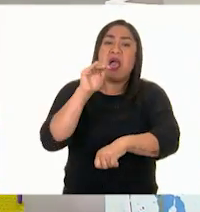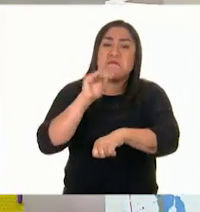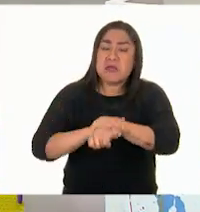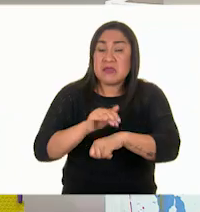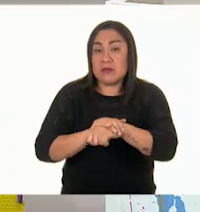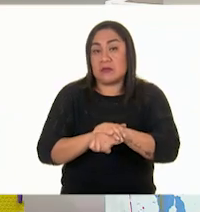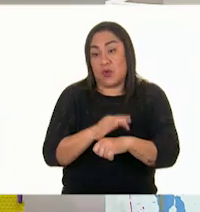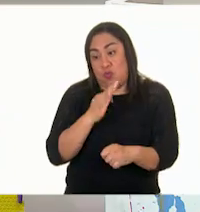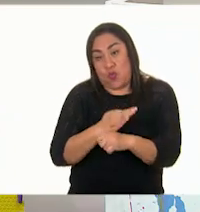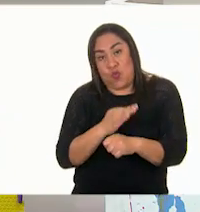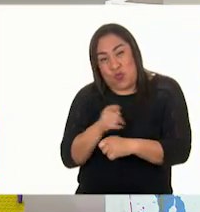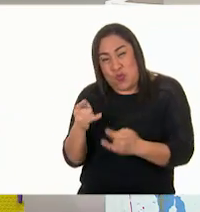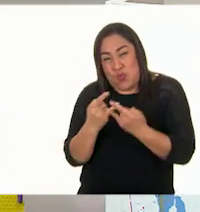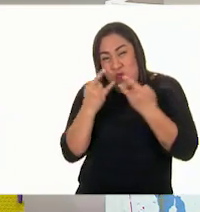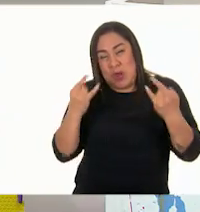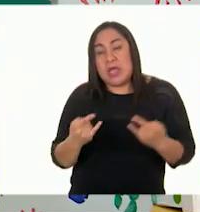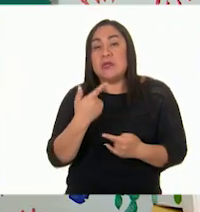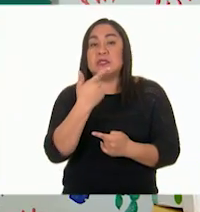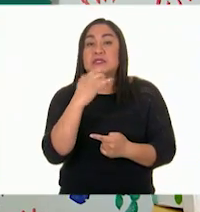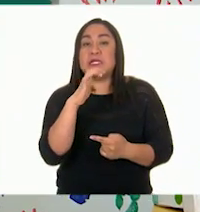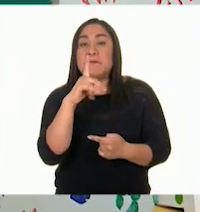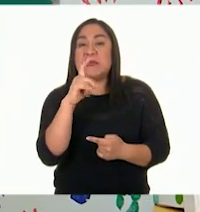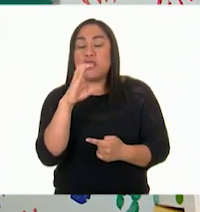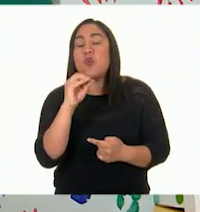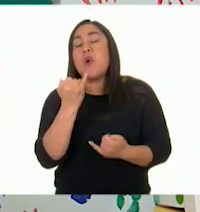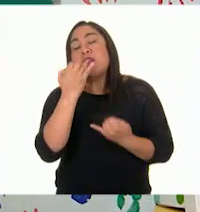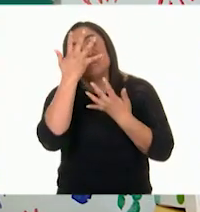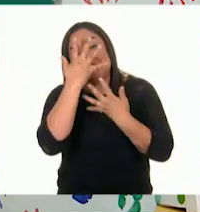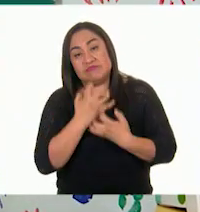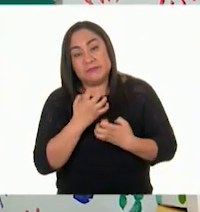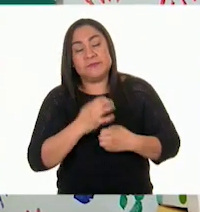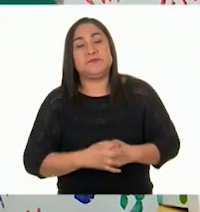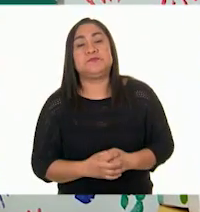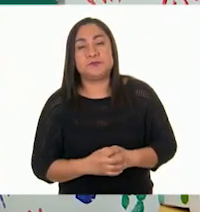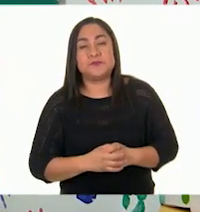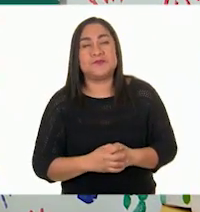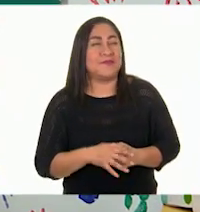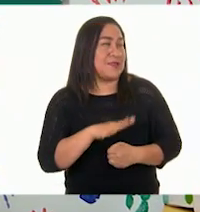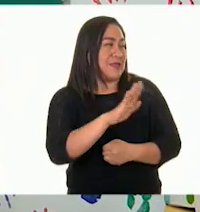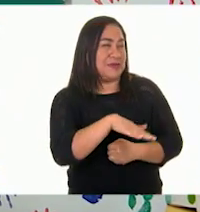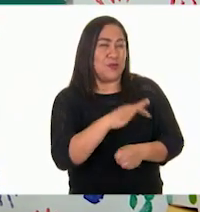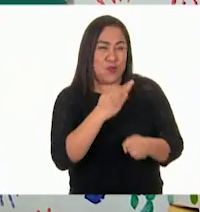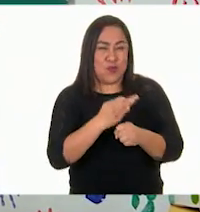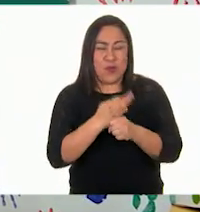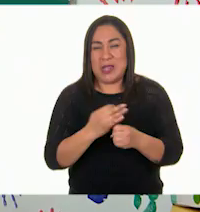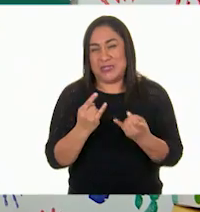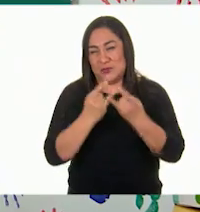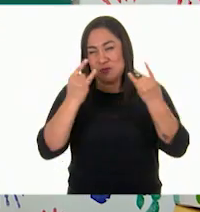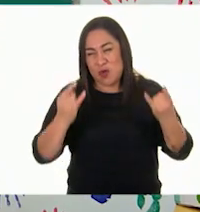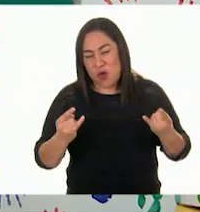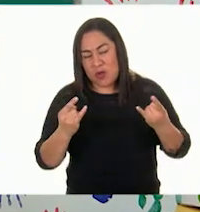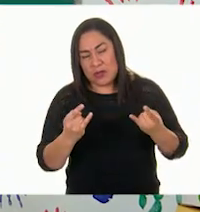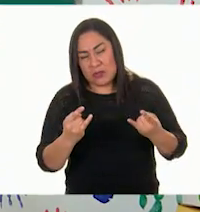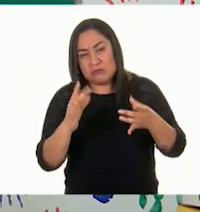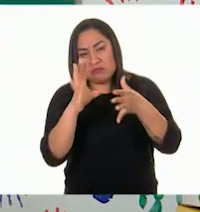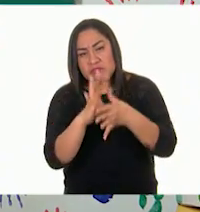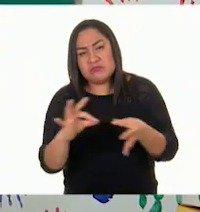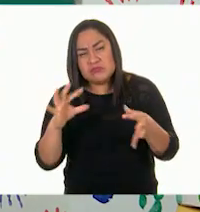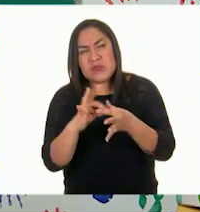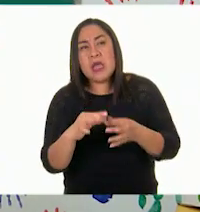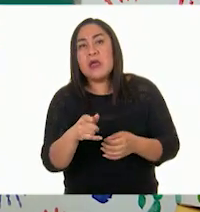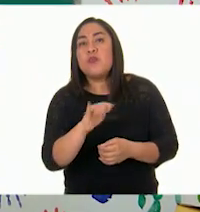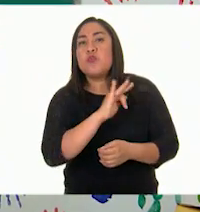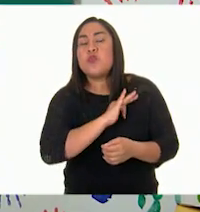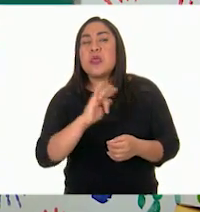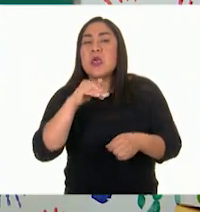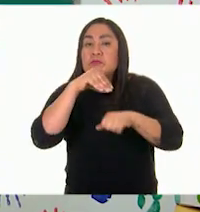caso a Gepetto le estaba afectando. Sí. Oigan, en esta historia, ¿cuál fue el beneficio de seguir las reglas?